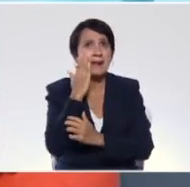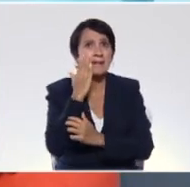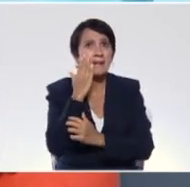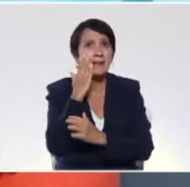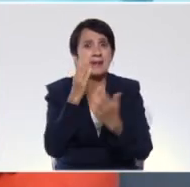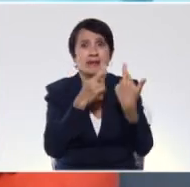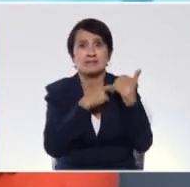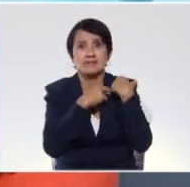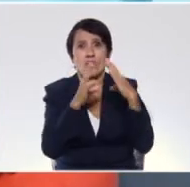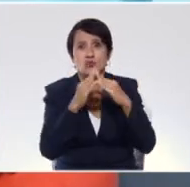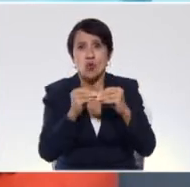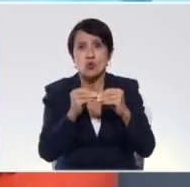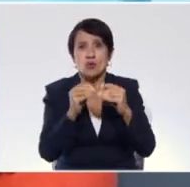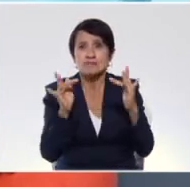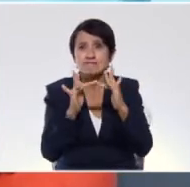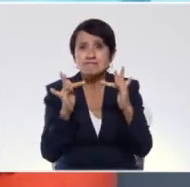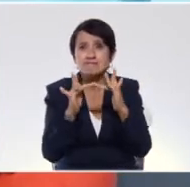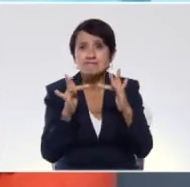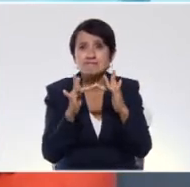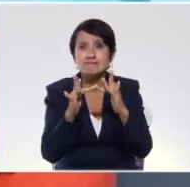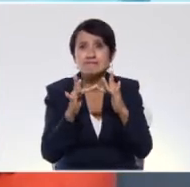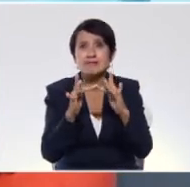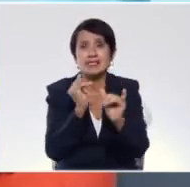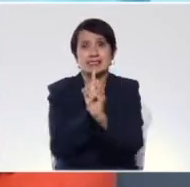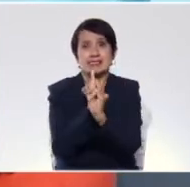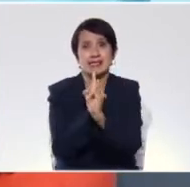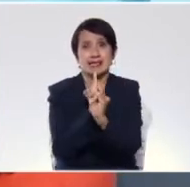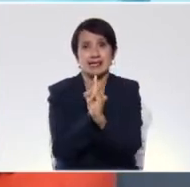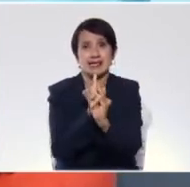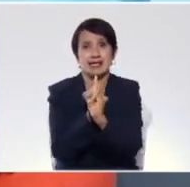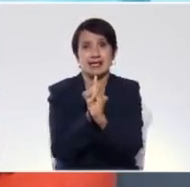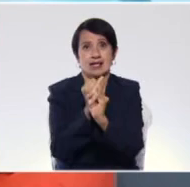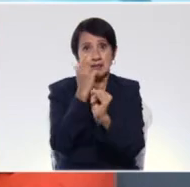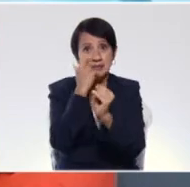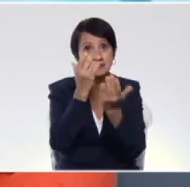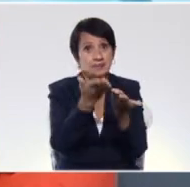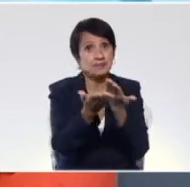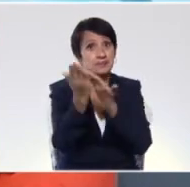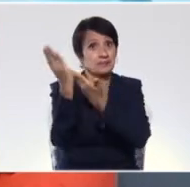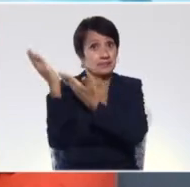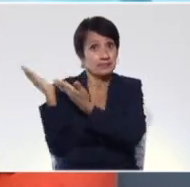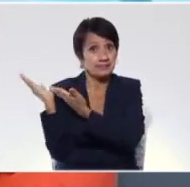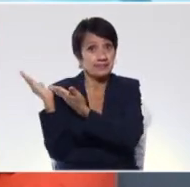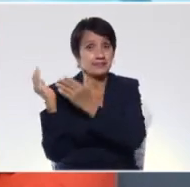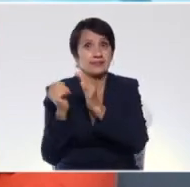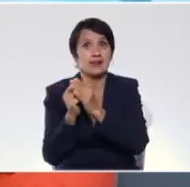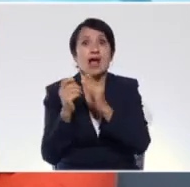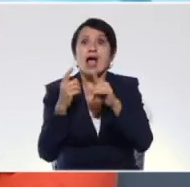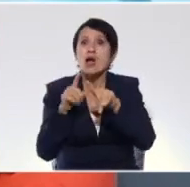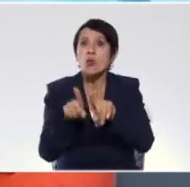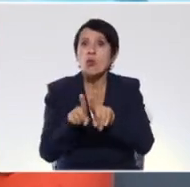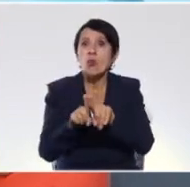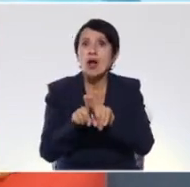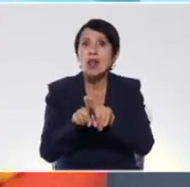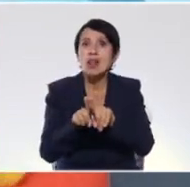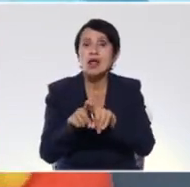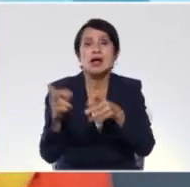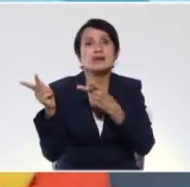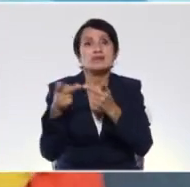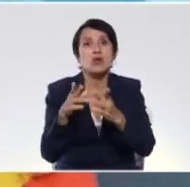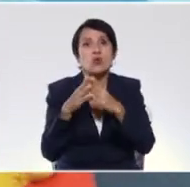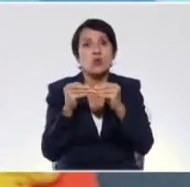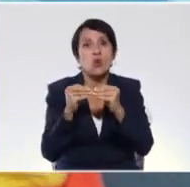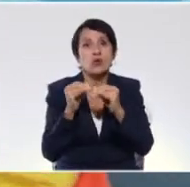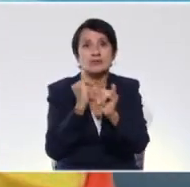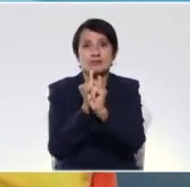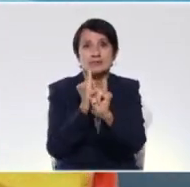representantes a conectarse a través de las redes sociales las cuales ves a continuación en nuestra pantalla. Pero también te invitamos a visitar